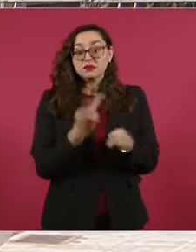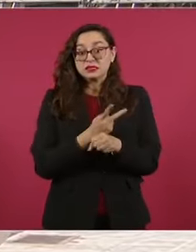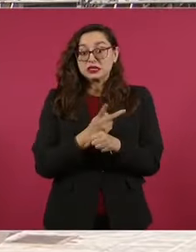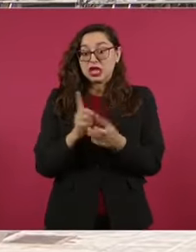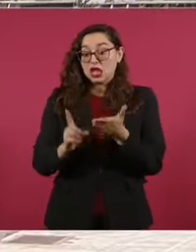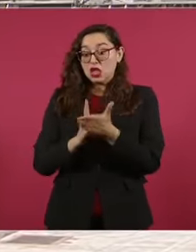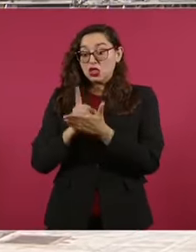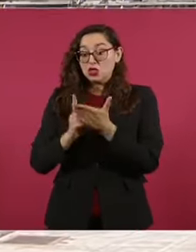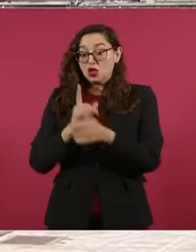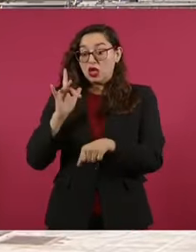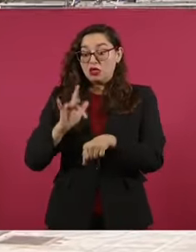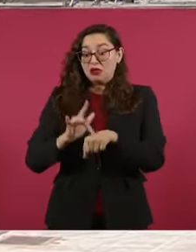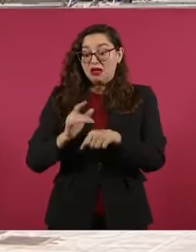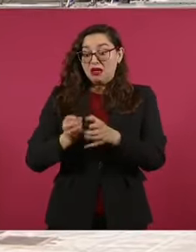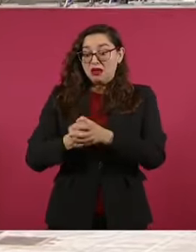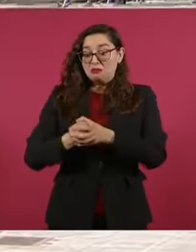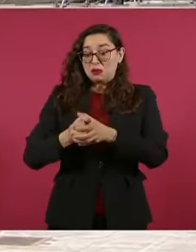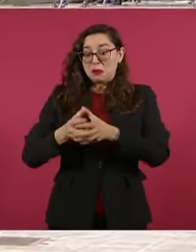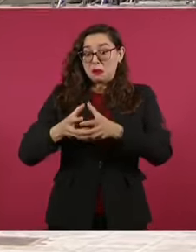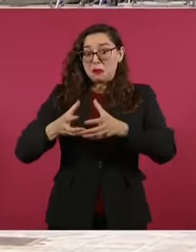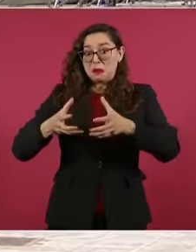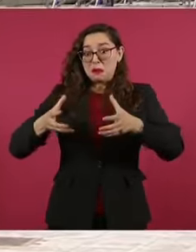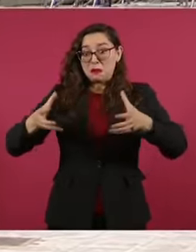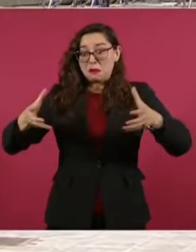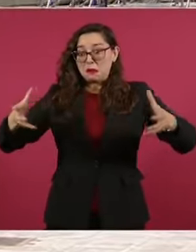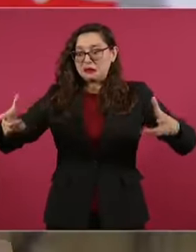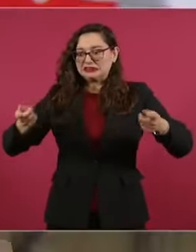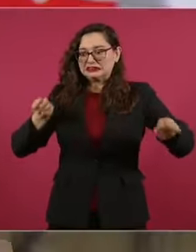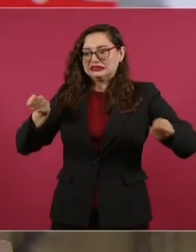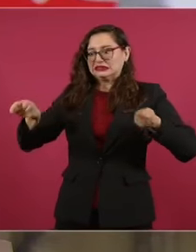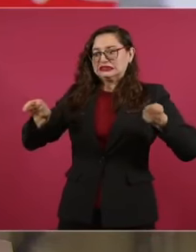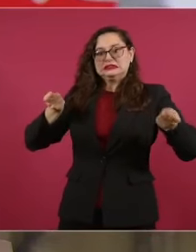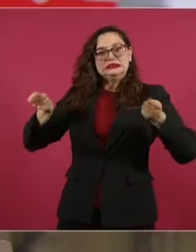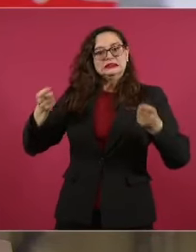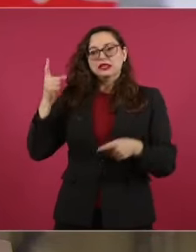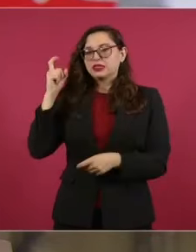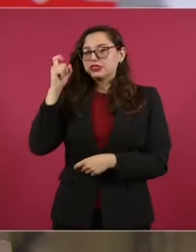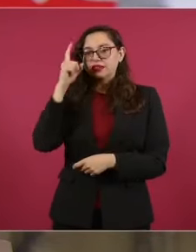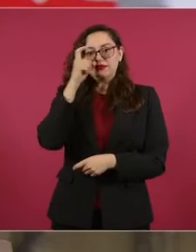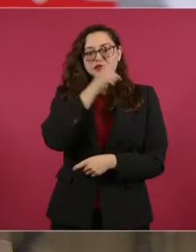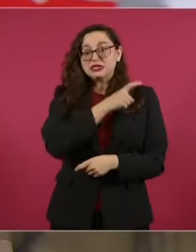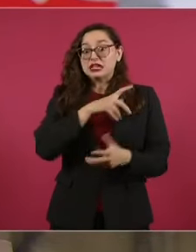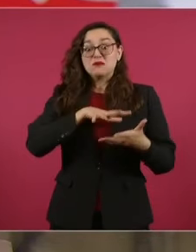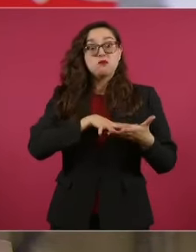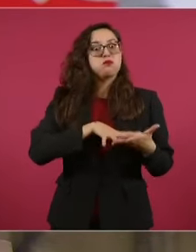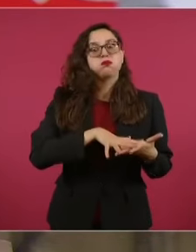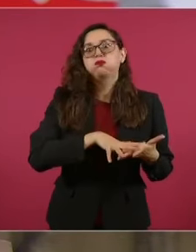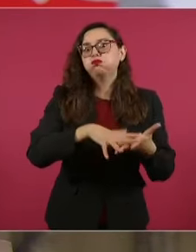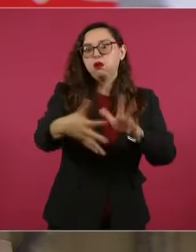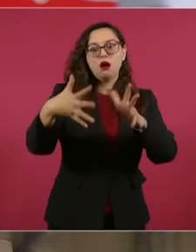el consumo ya es muy difícil de enfrentar la violencia.